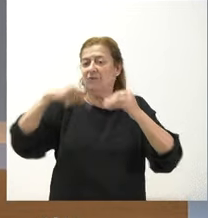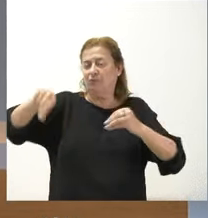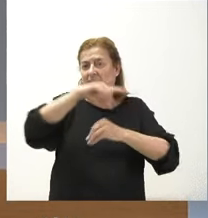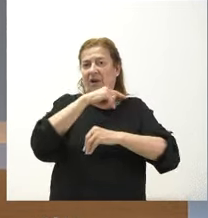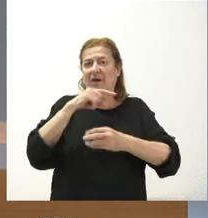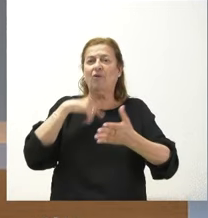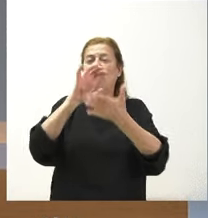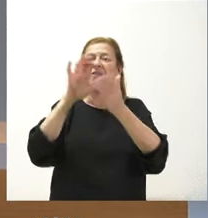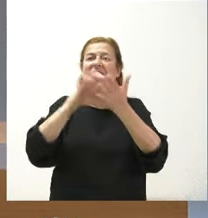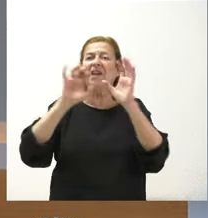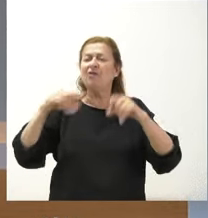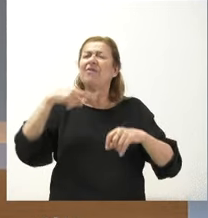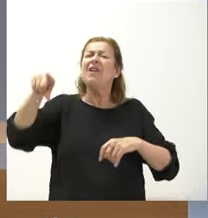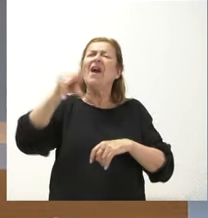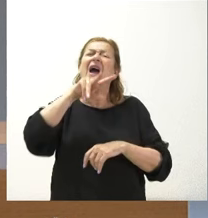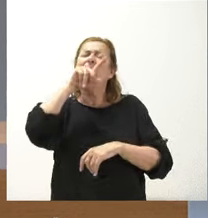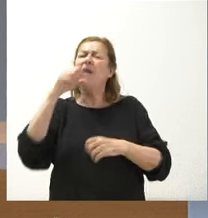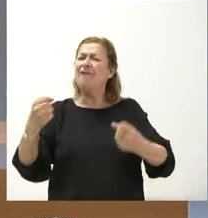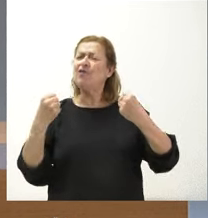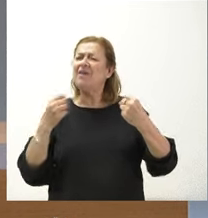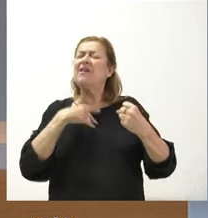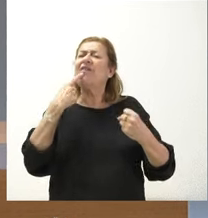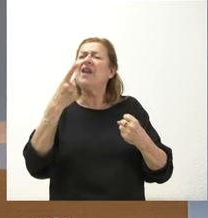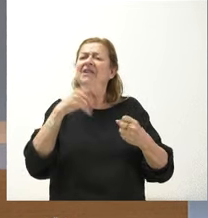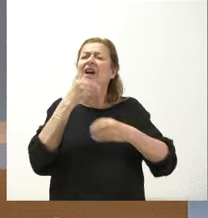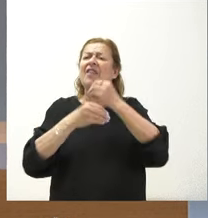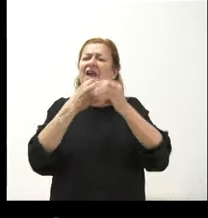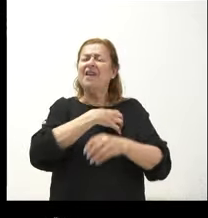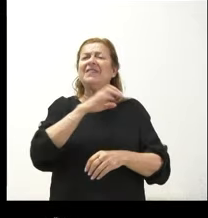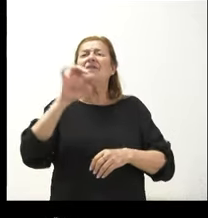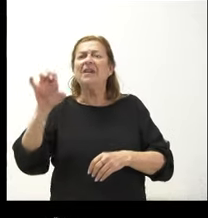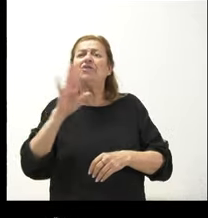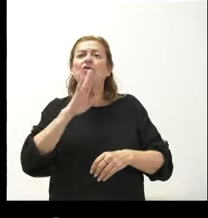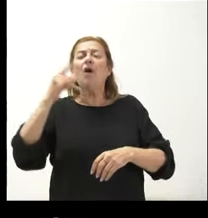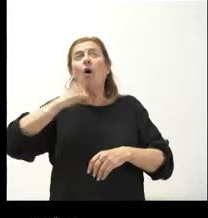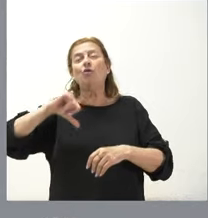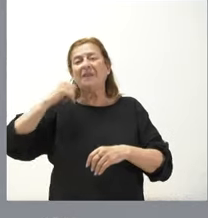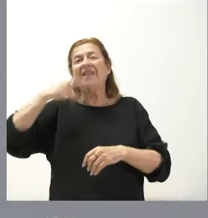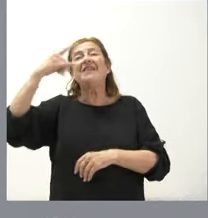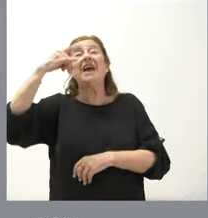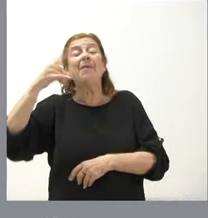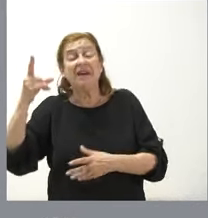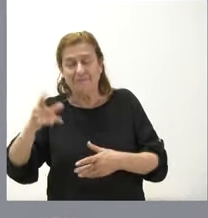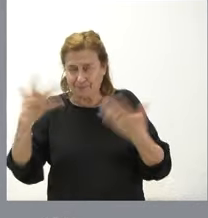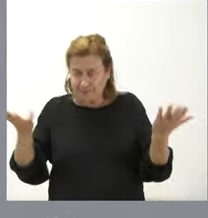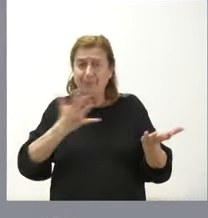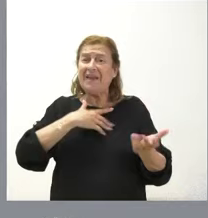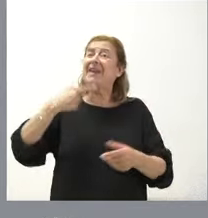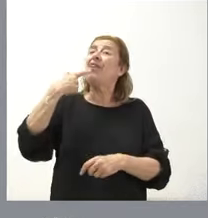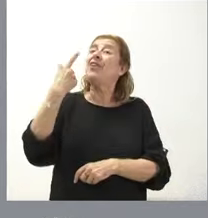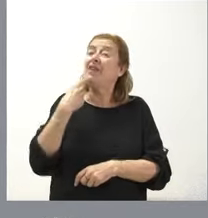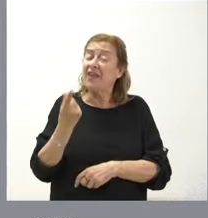cuando usted habla de fortalecer, ¿quiere decir que se van a hacer trasplantes en el Hospital de Salamanca? Quiere decir que los profesionales